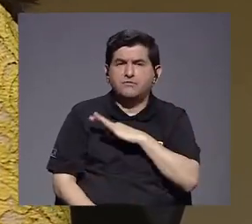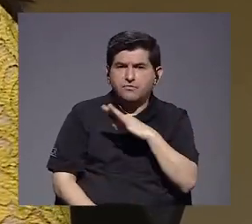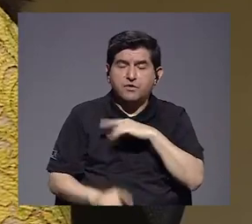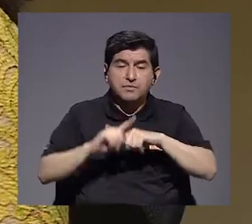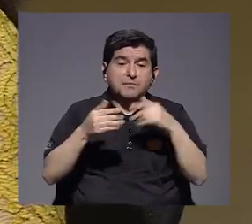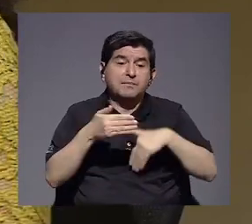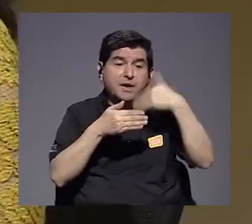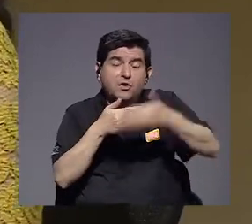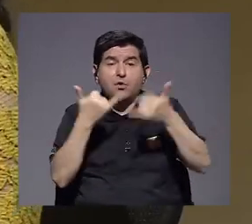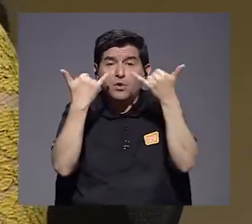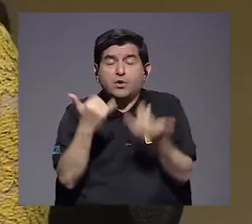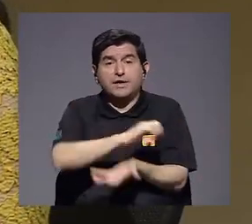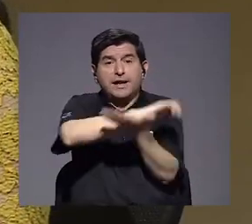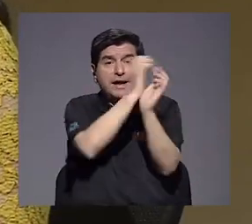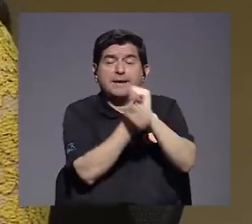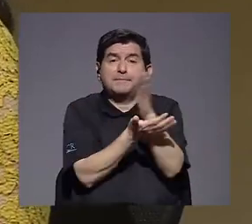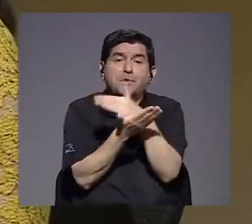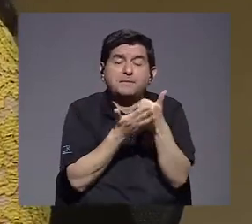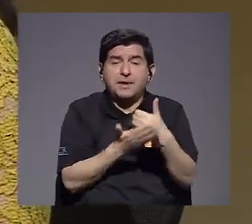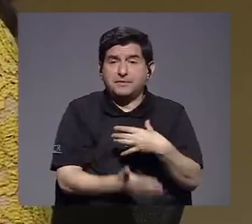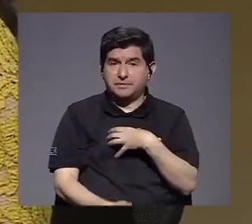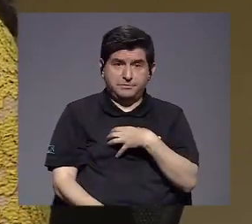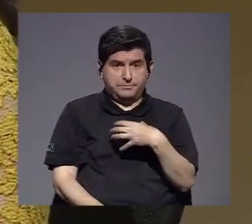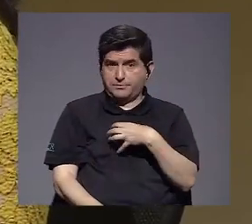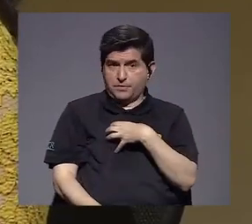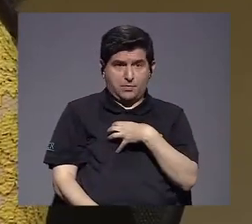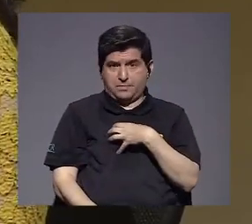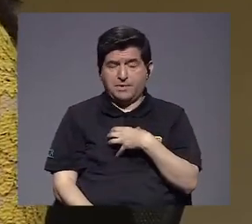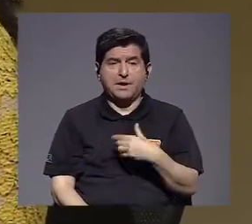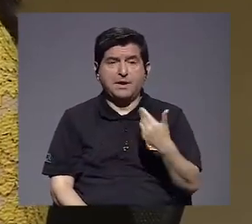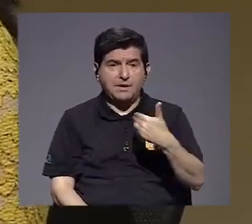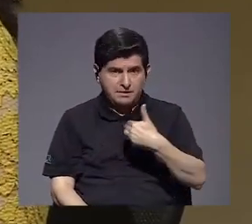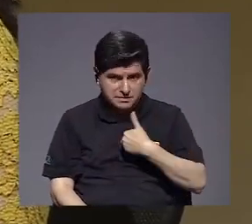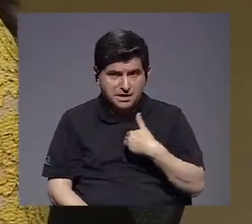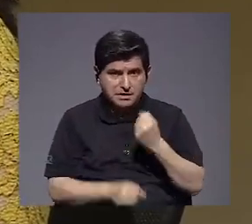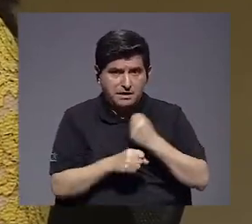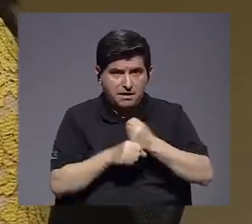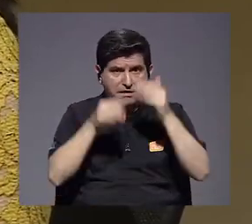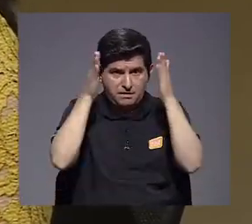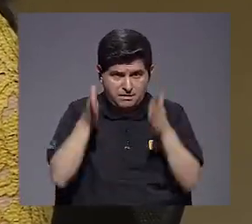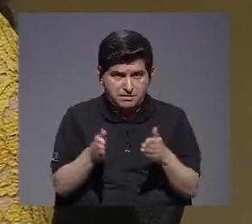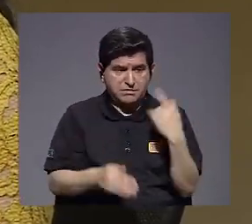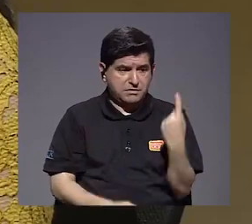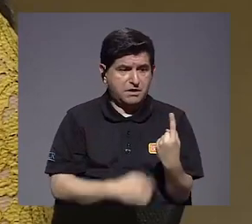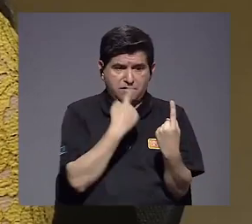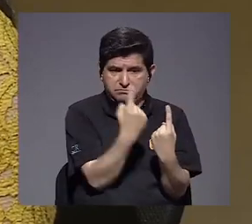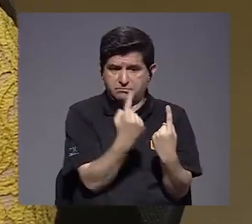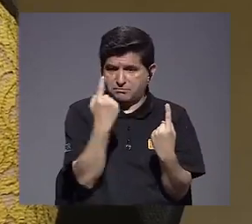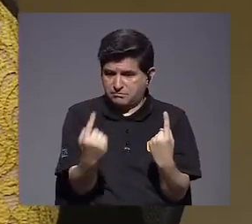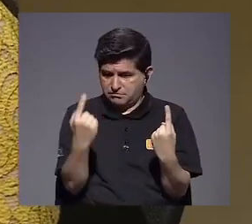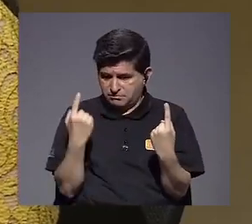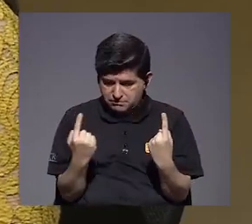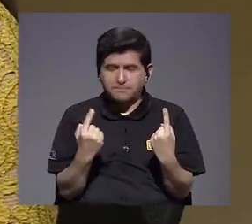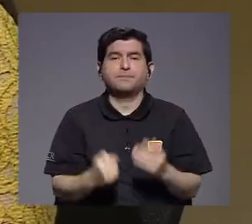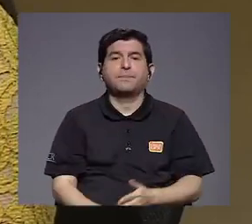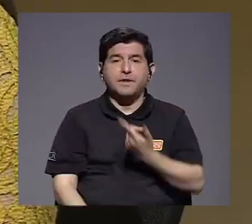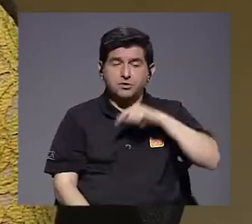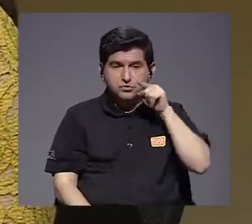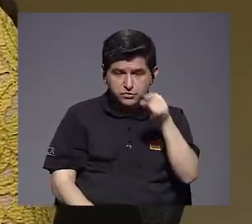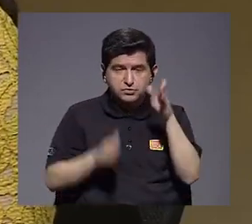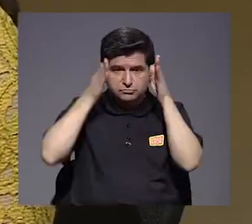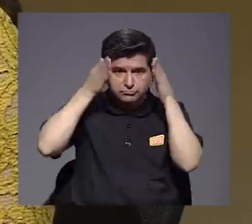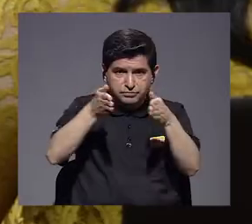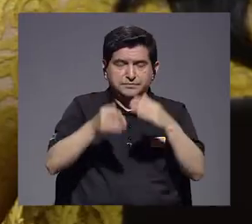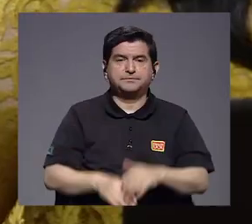beneficio, pero luego ya se convierte en parte del patrimonio de los trabajadores y las trabajadoras. Entonces, bueno, estamos